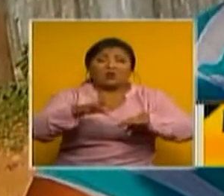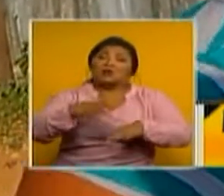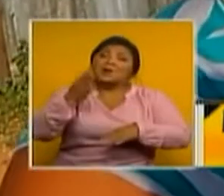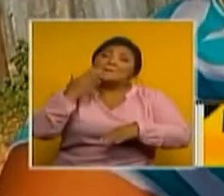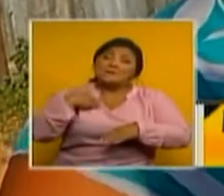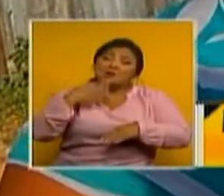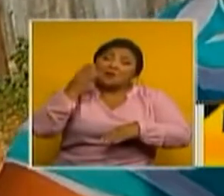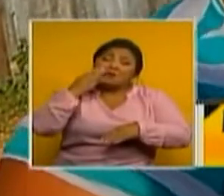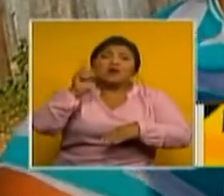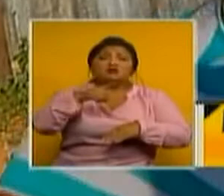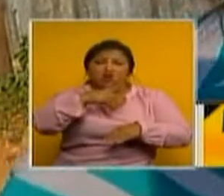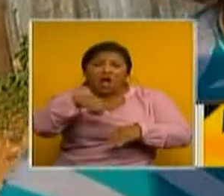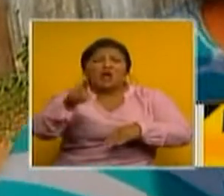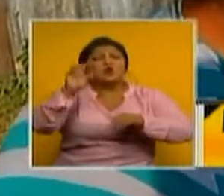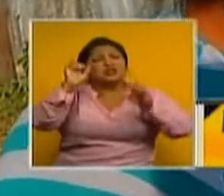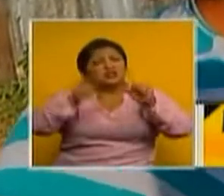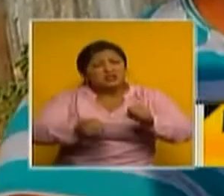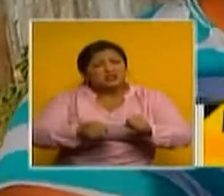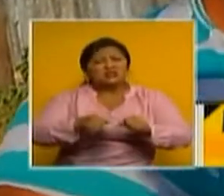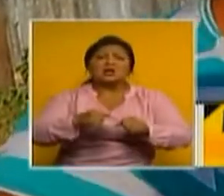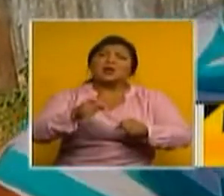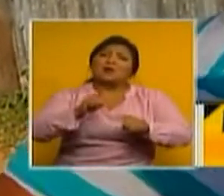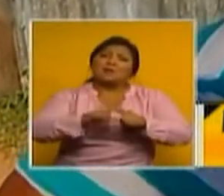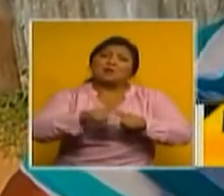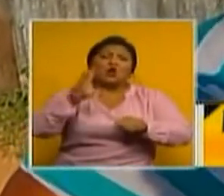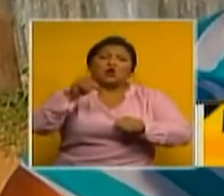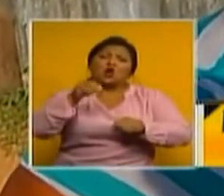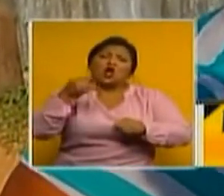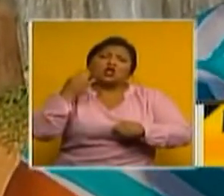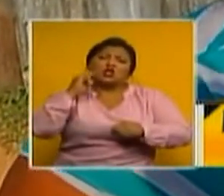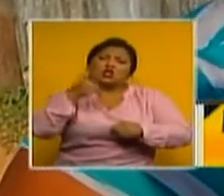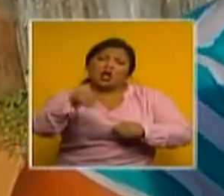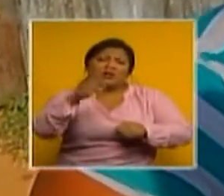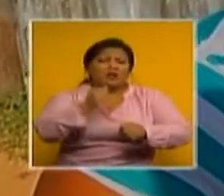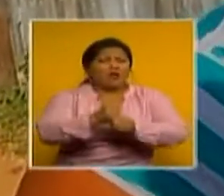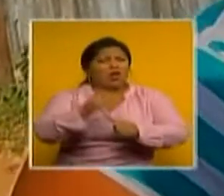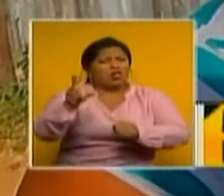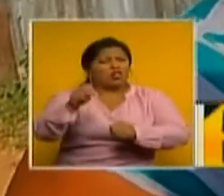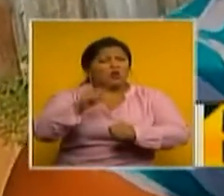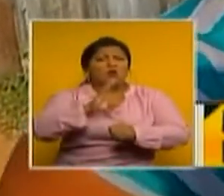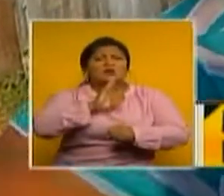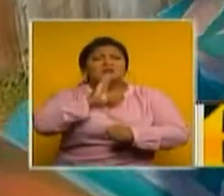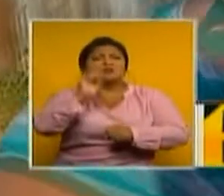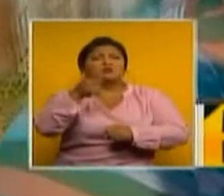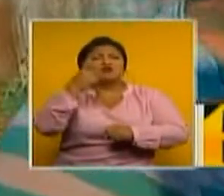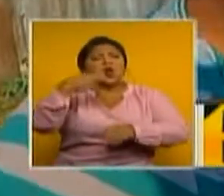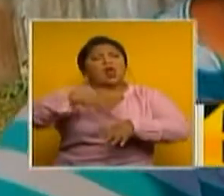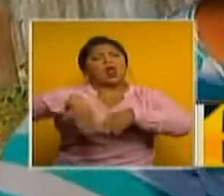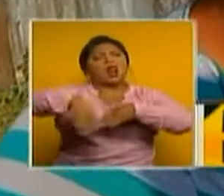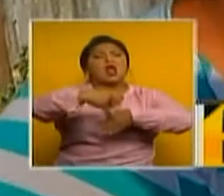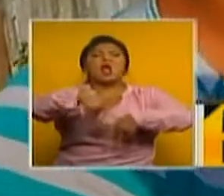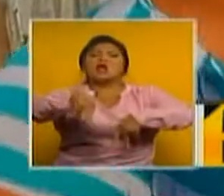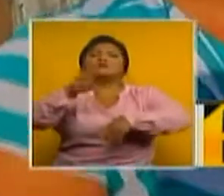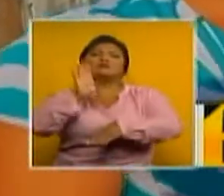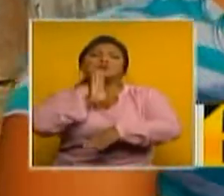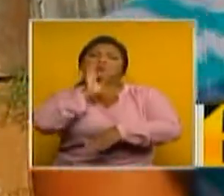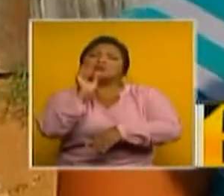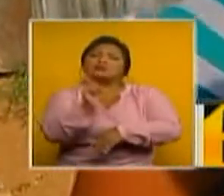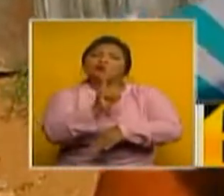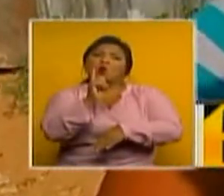ido sí a llevarla sí pero no a prostituir a esta niña esta niña siempre ha andado en la calle siempre